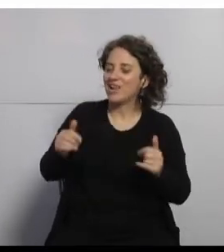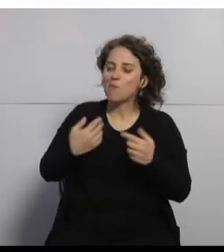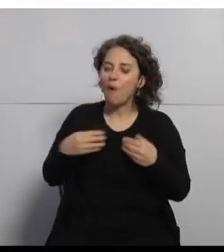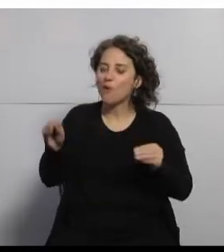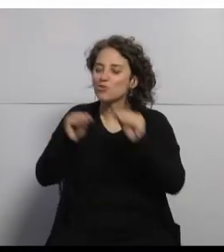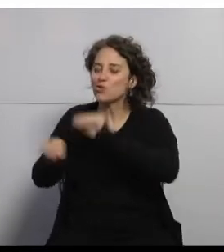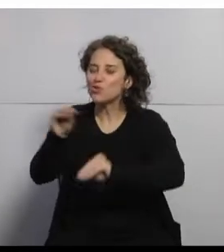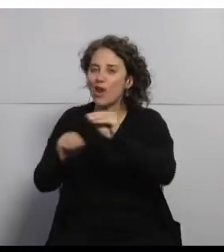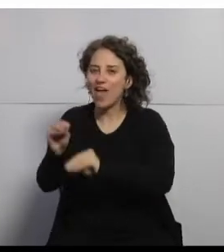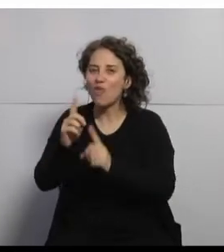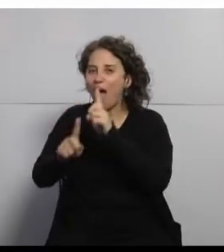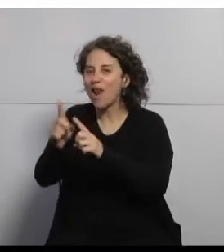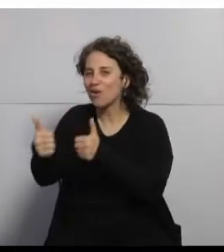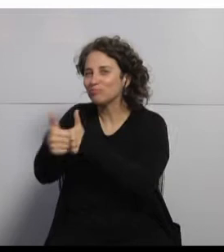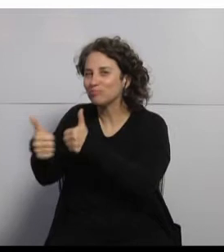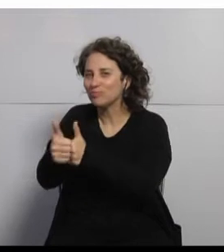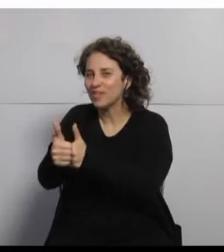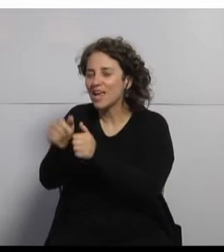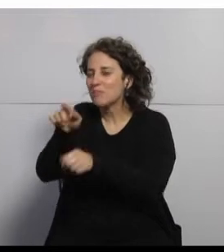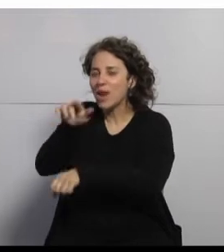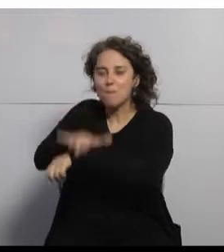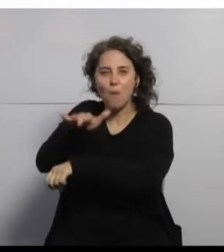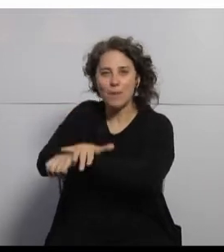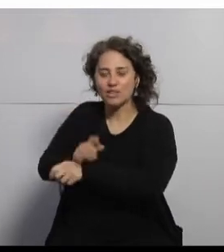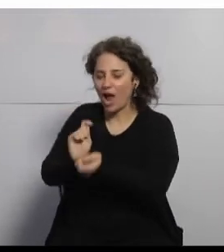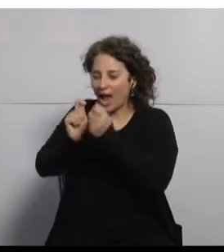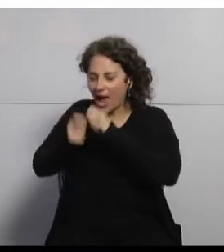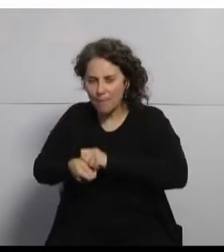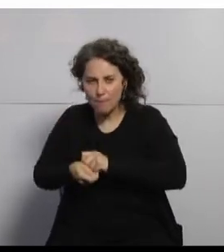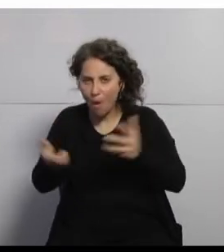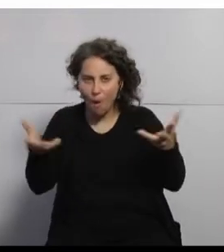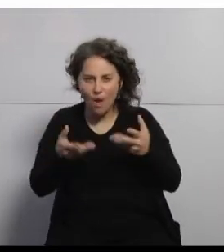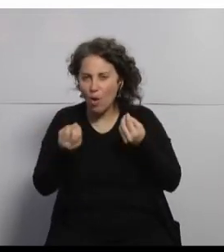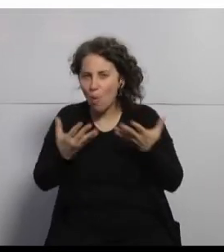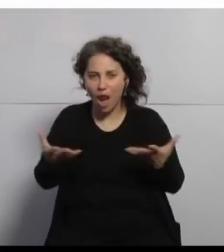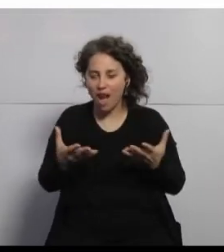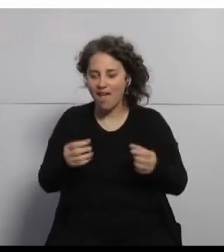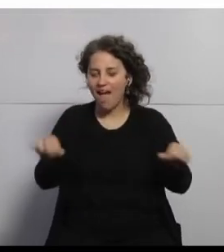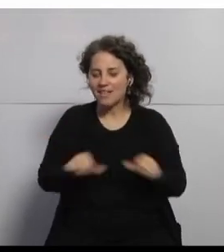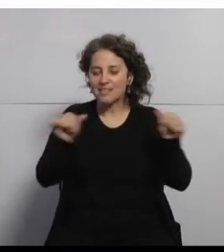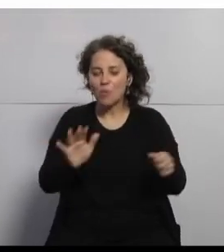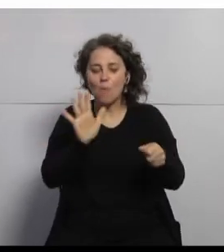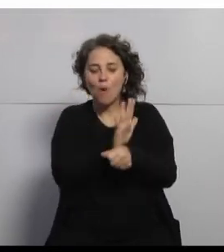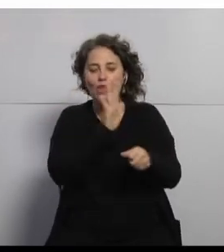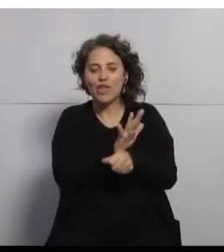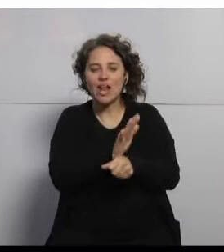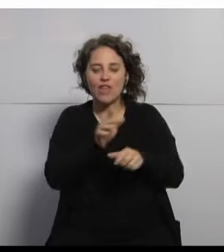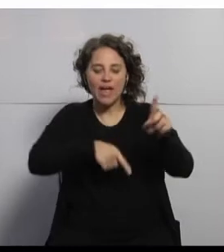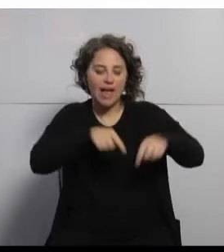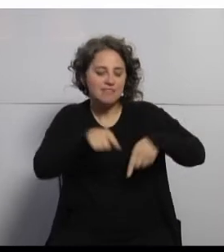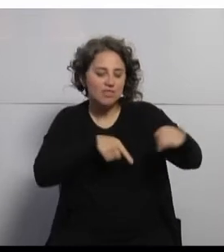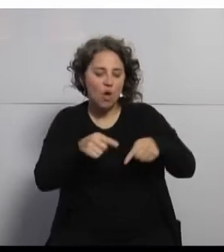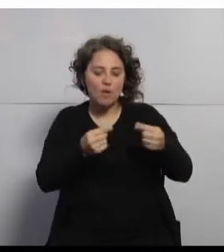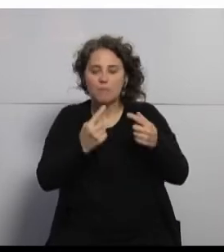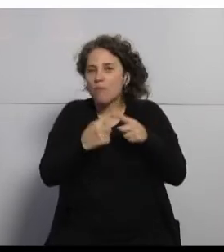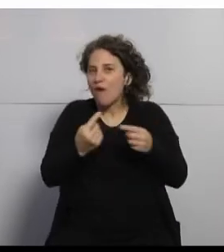Eso lo llamamos intervención por evento. El cambio aquí más drástico es hacer un modelo de gestión por